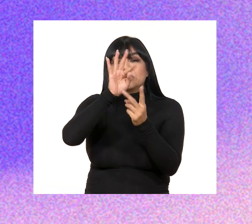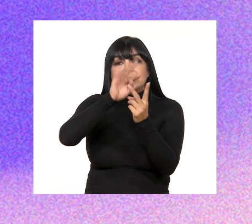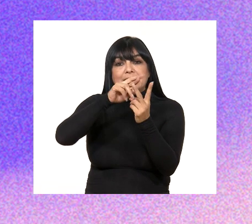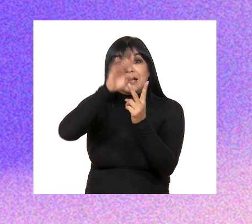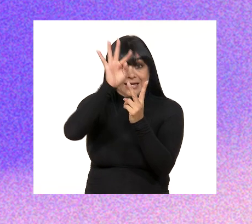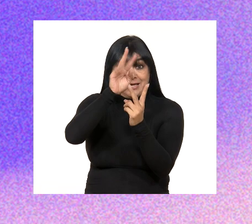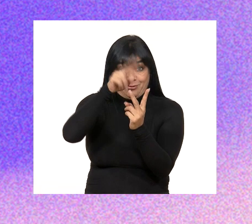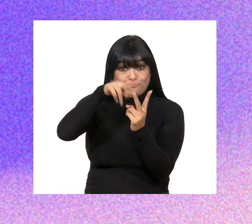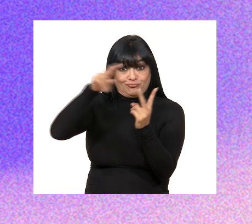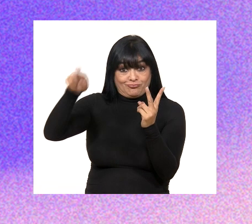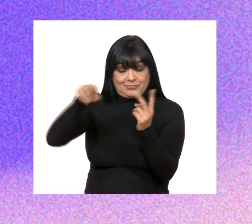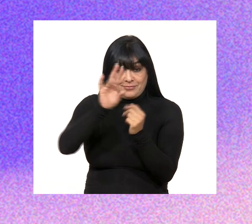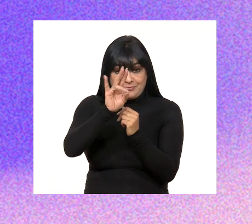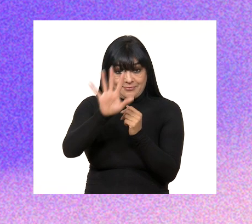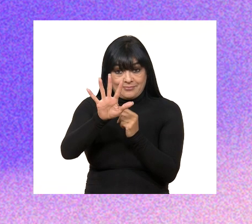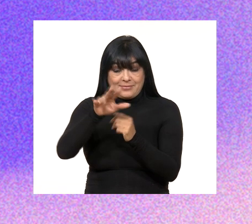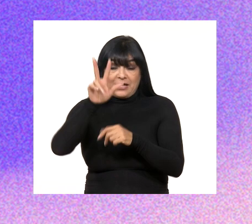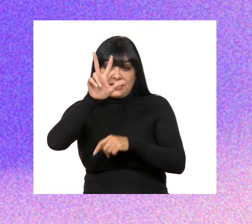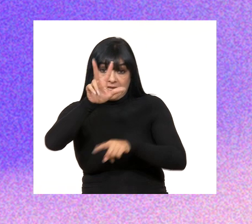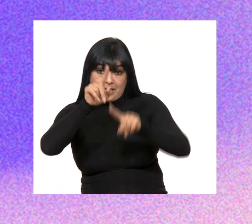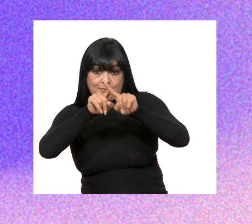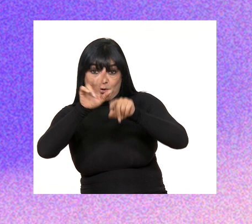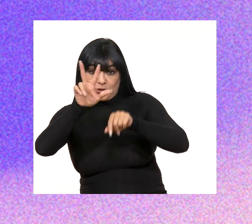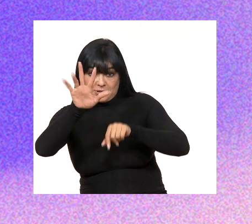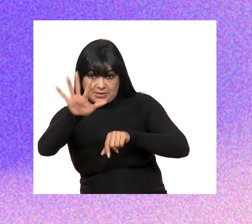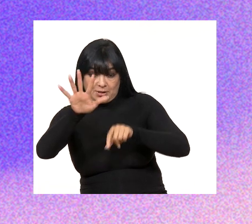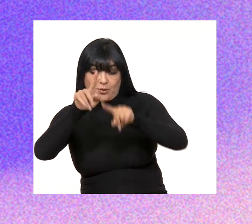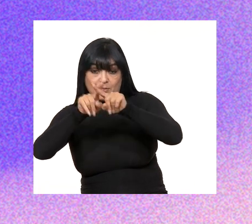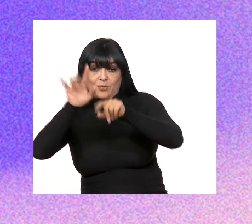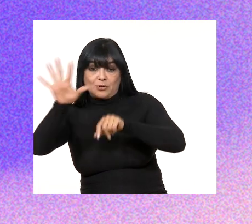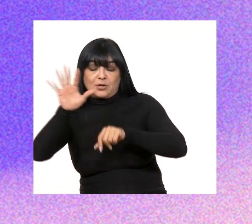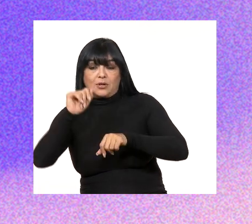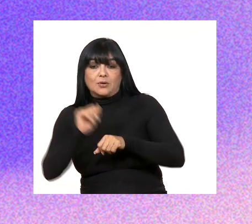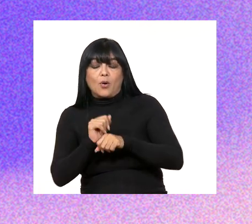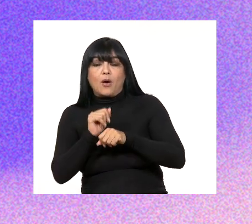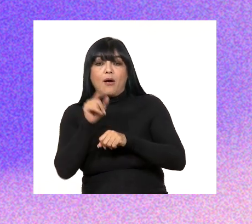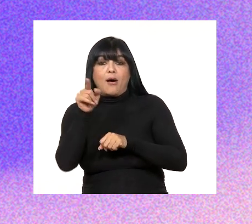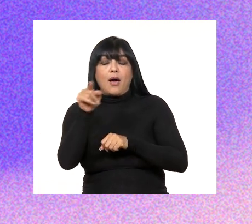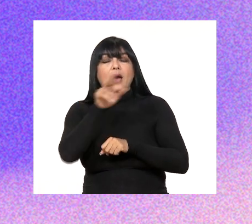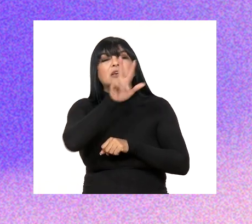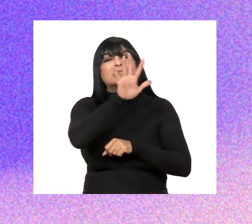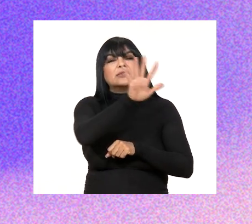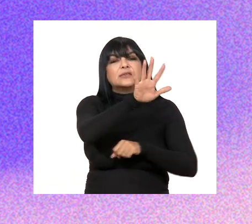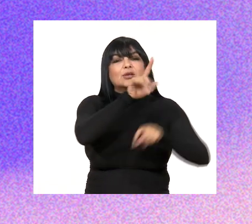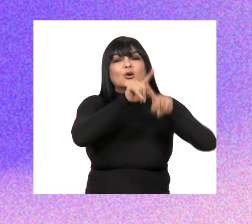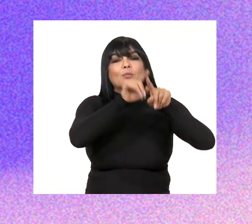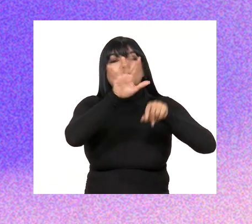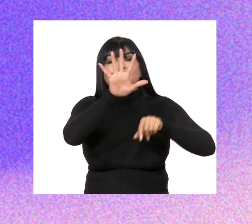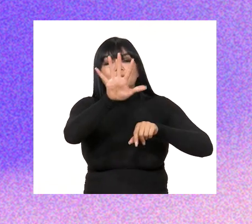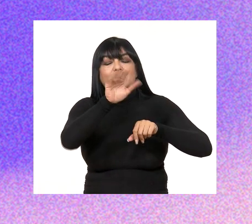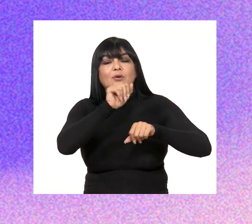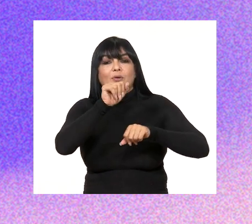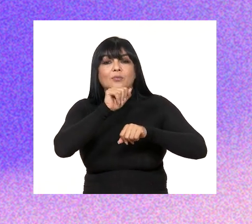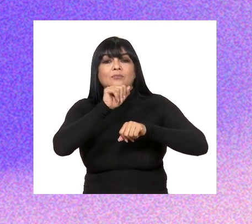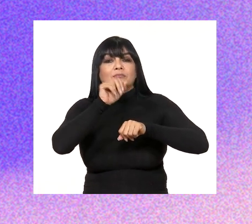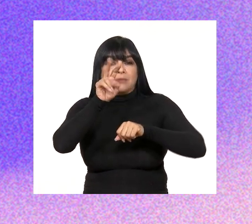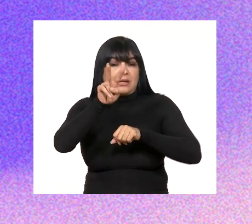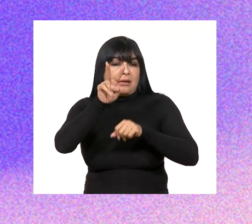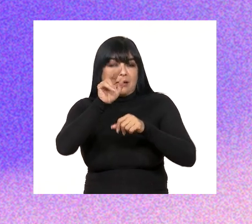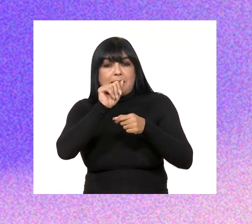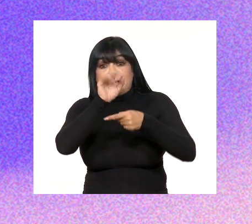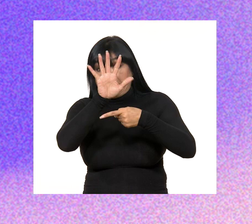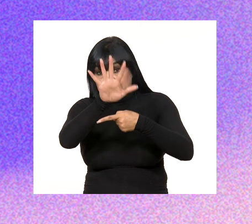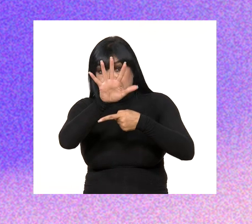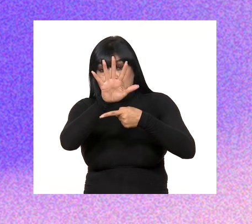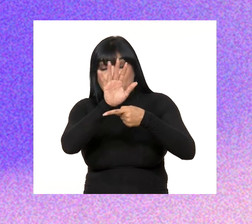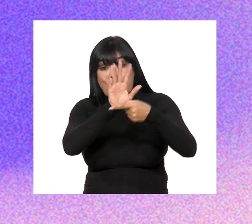75 y obtenemos 3 por 5 por 5. Al simplificar 5 por 5, esto es igual a